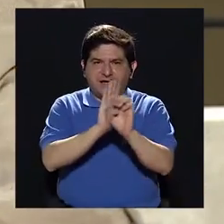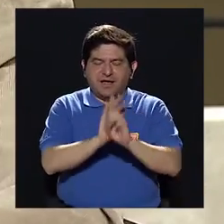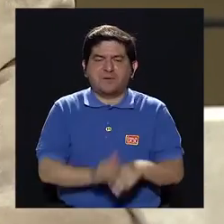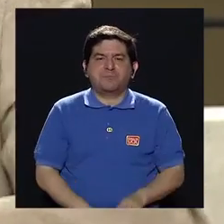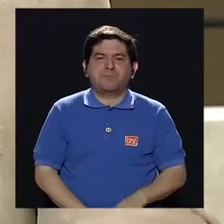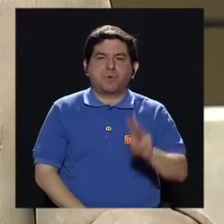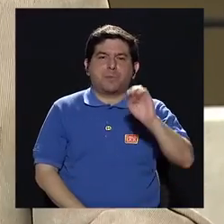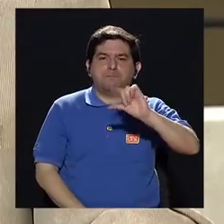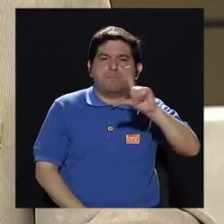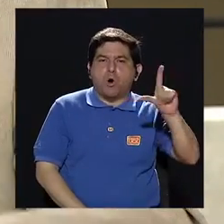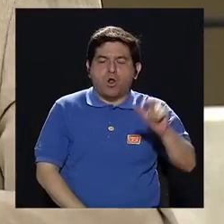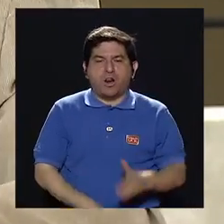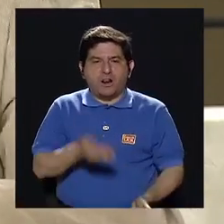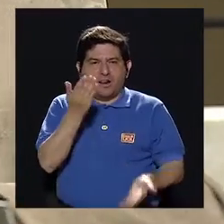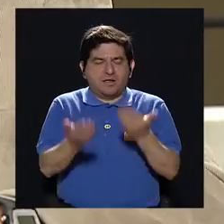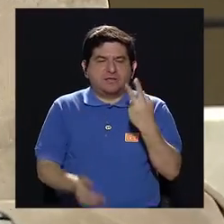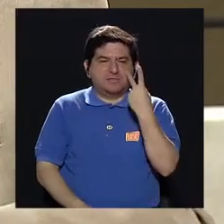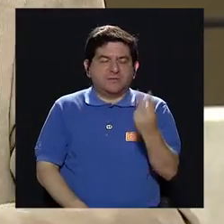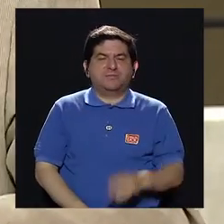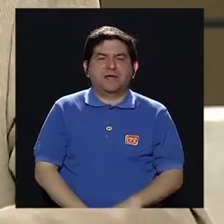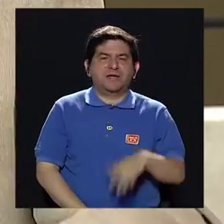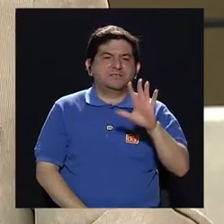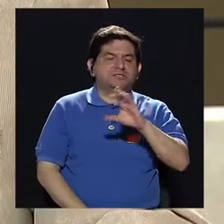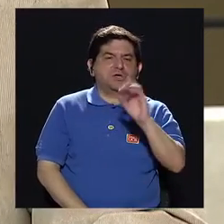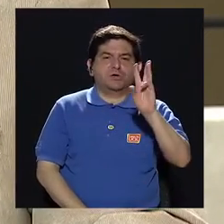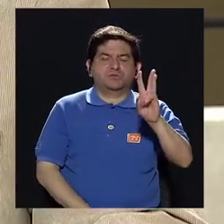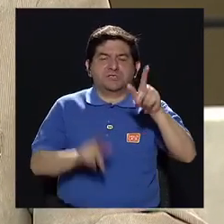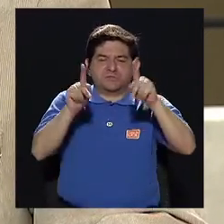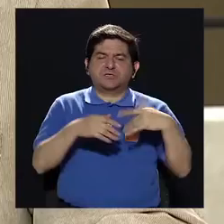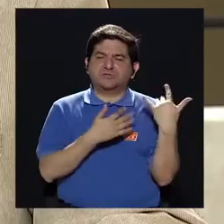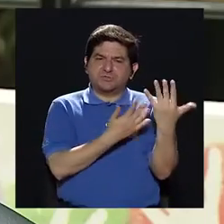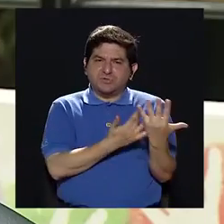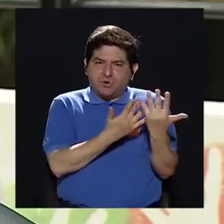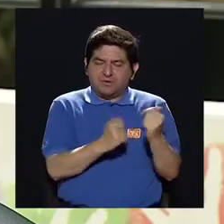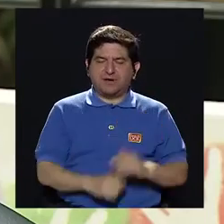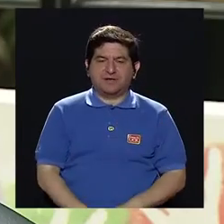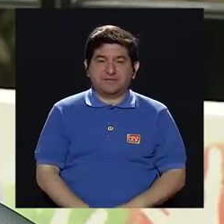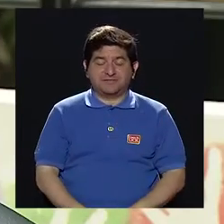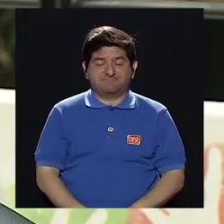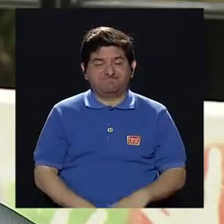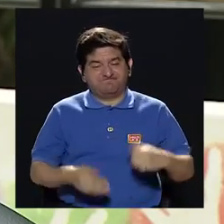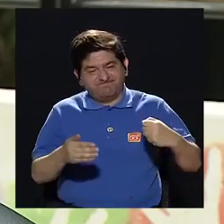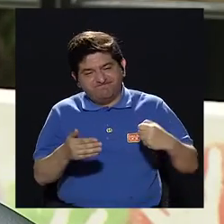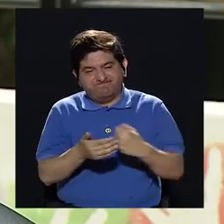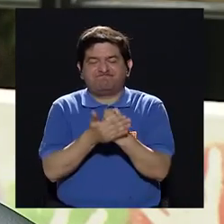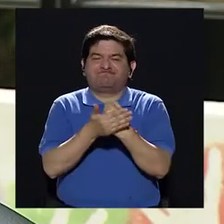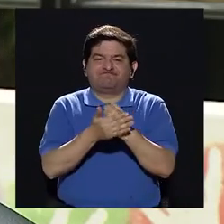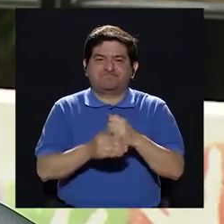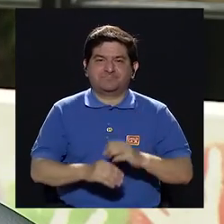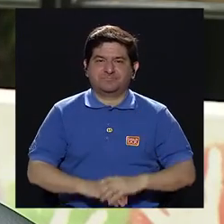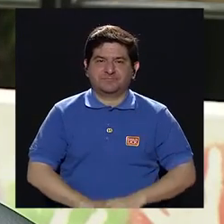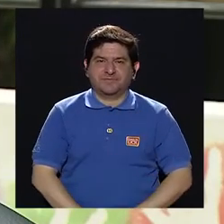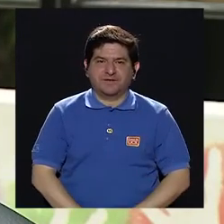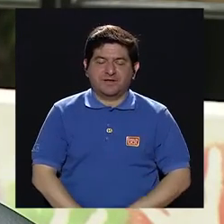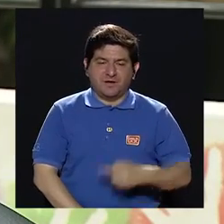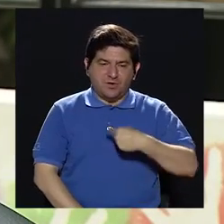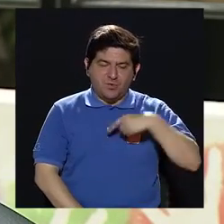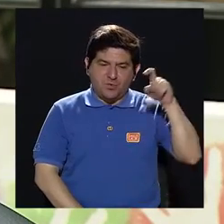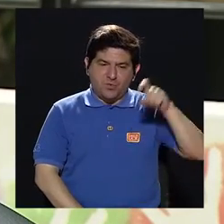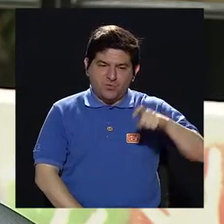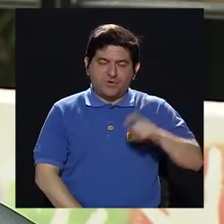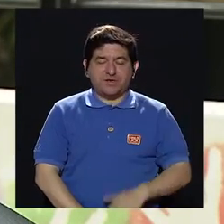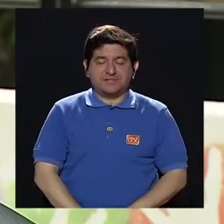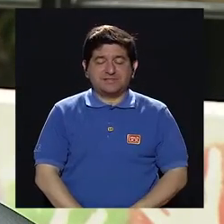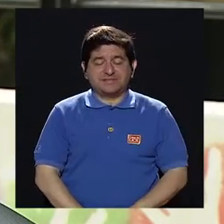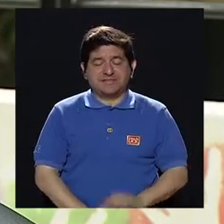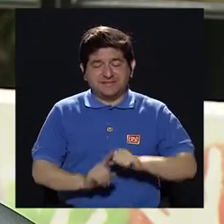por ejemplo, en un mall, en donde tal vez uno ve cinco, seis personas haciendo fila? Bueno, ya desgraciadamente uno tiene